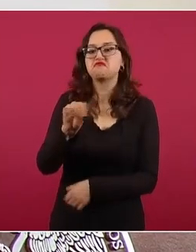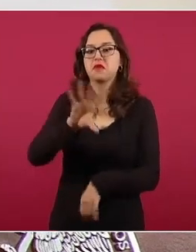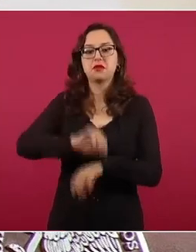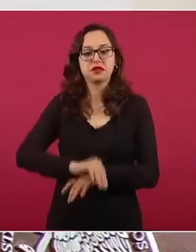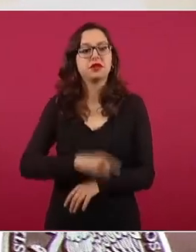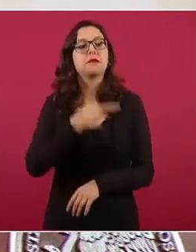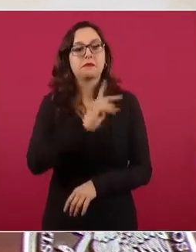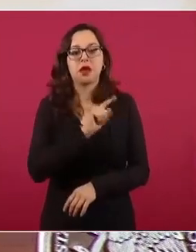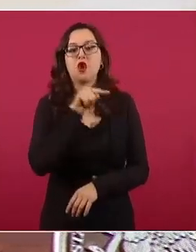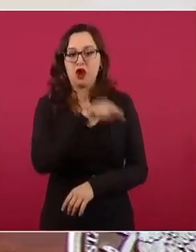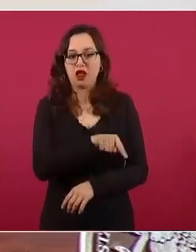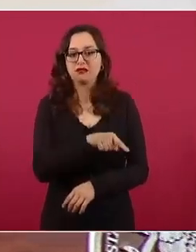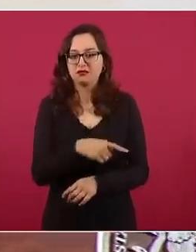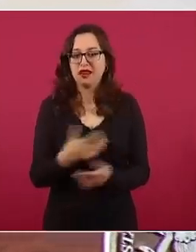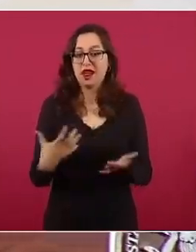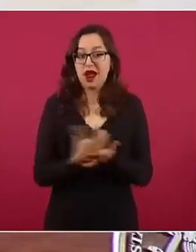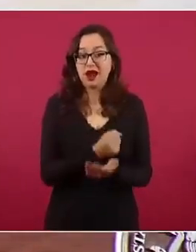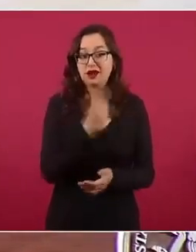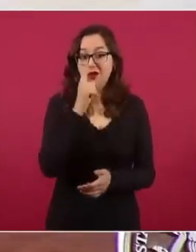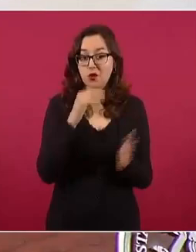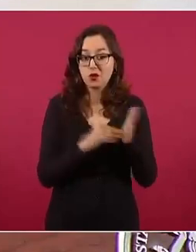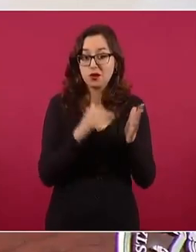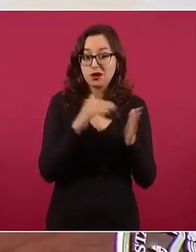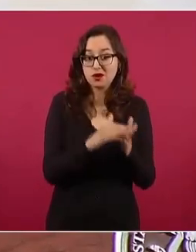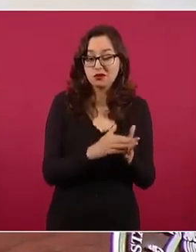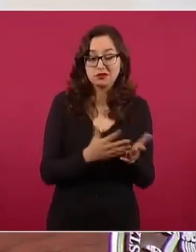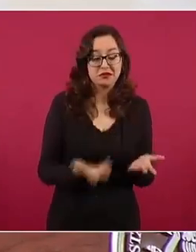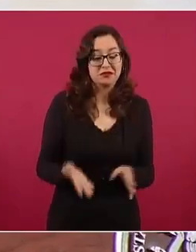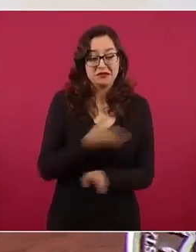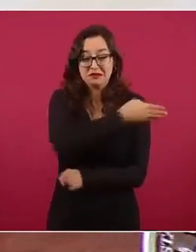Y luego hasta el 88,